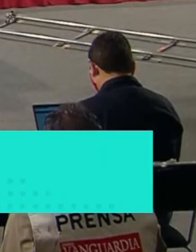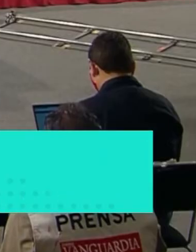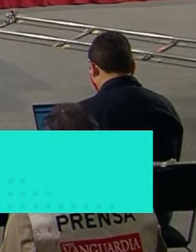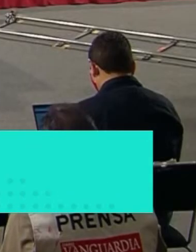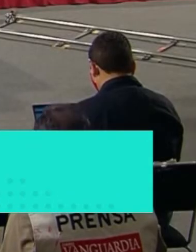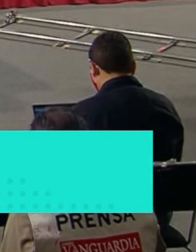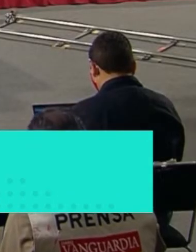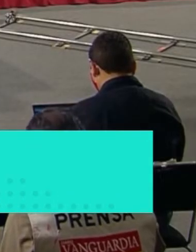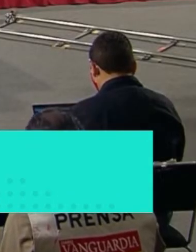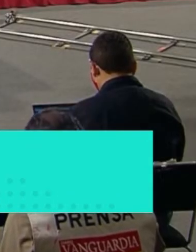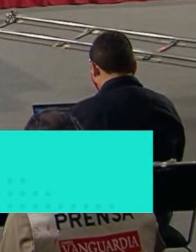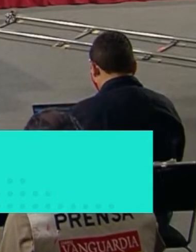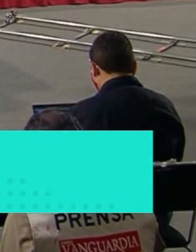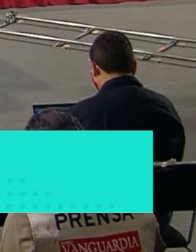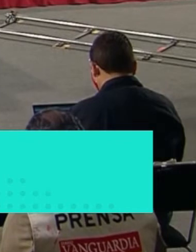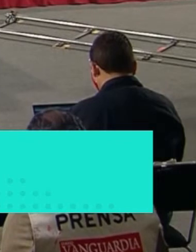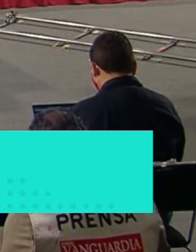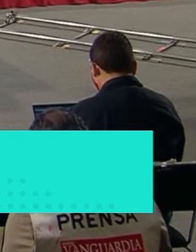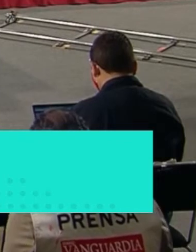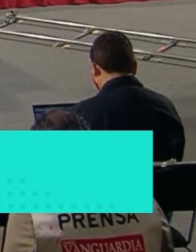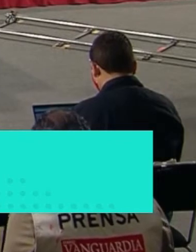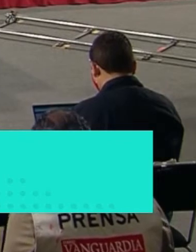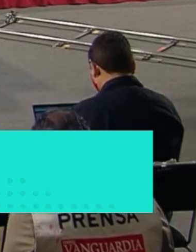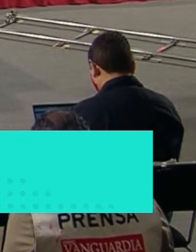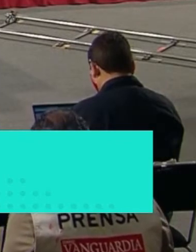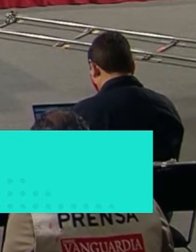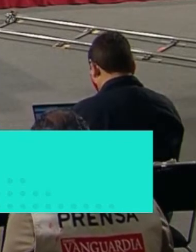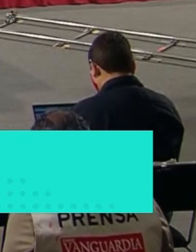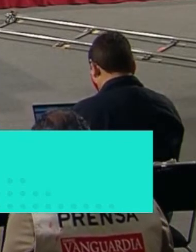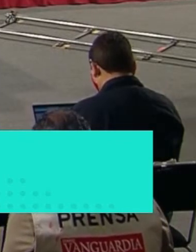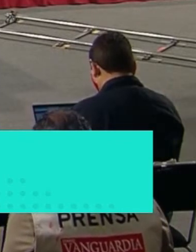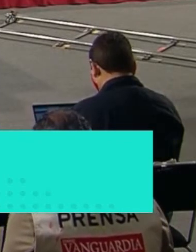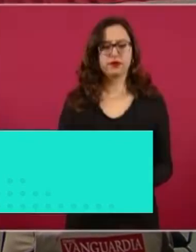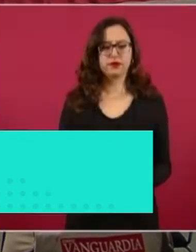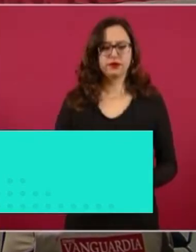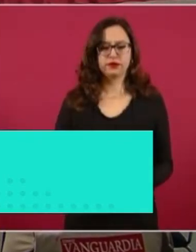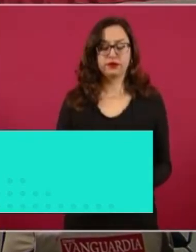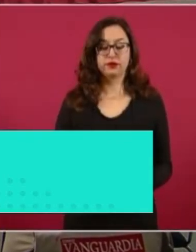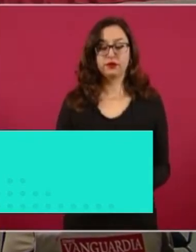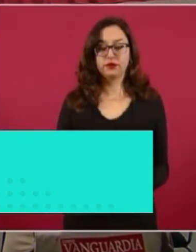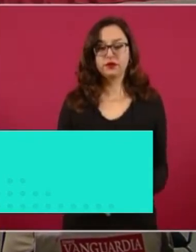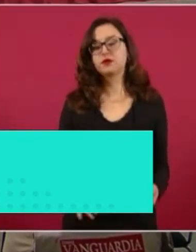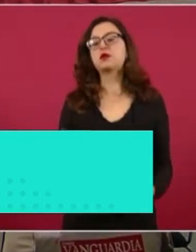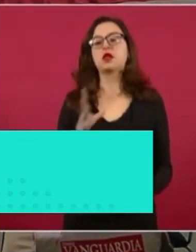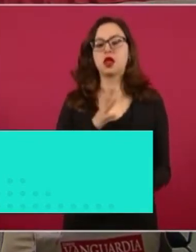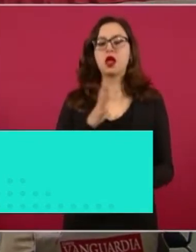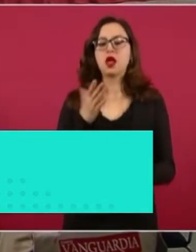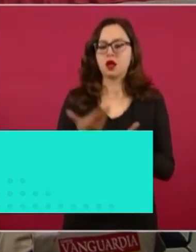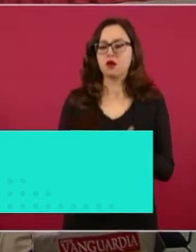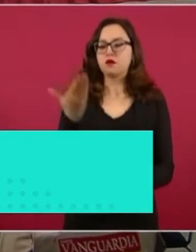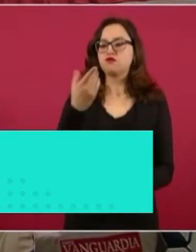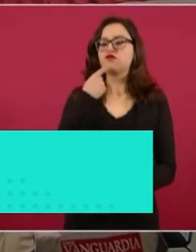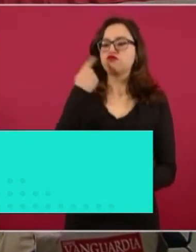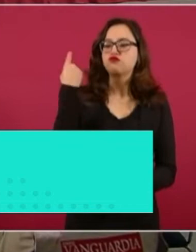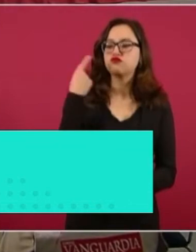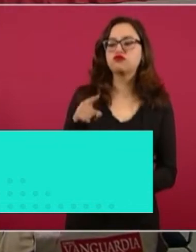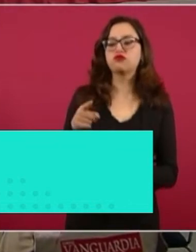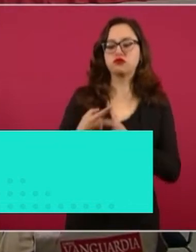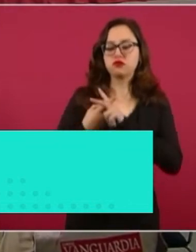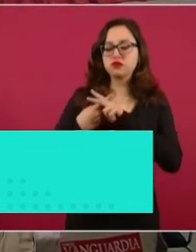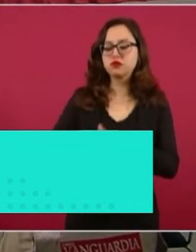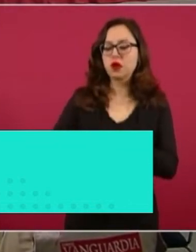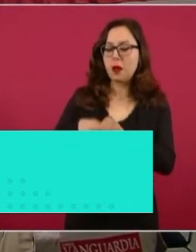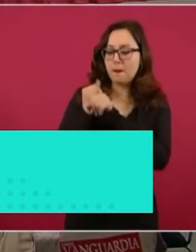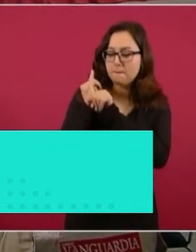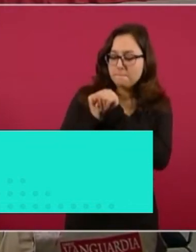denuncias penales presentadas por las instancias gubernamentales están en etapa de investigación con miras